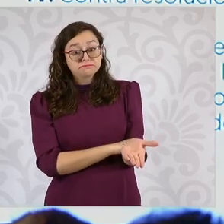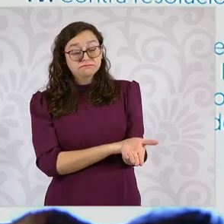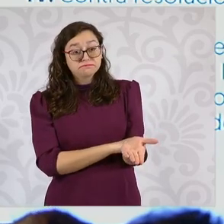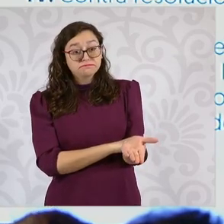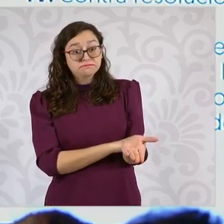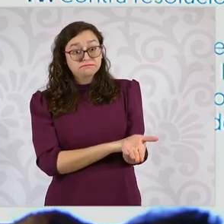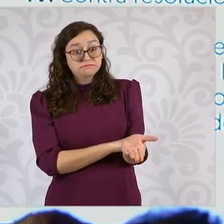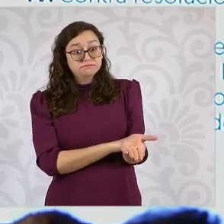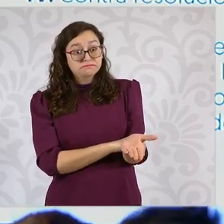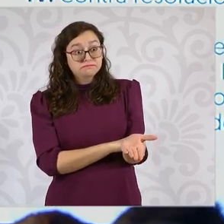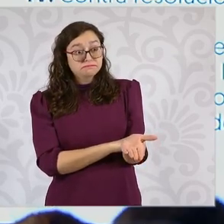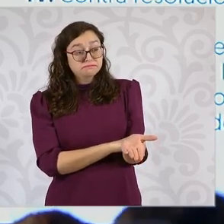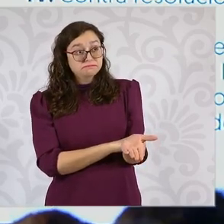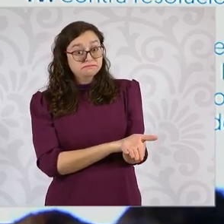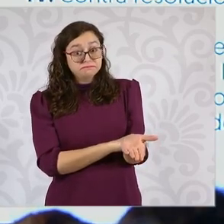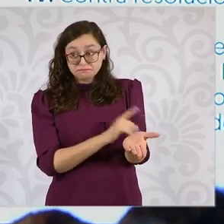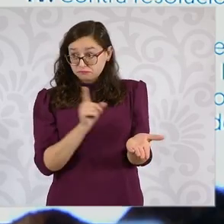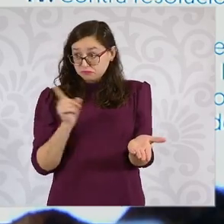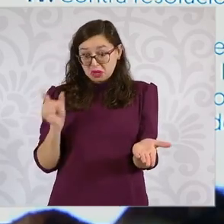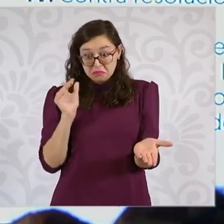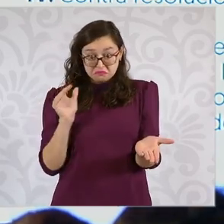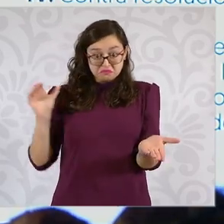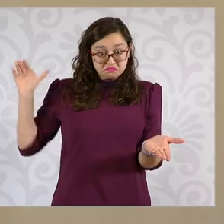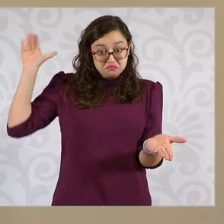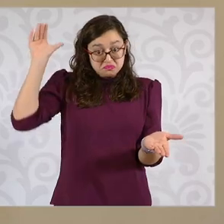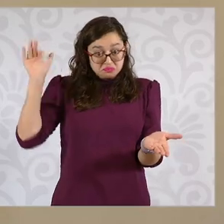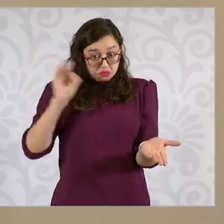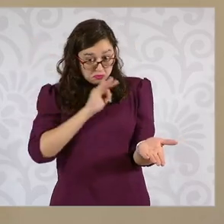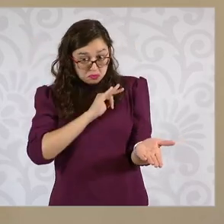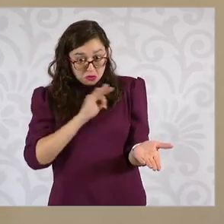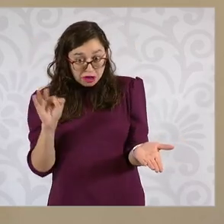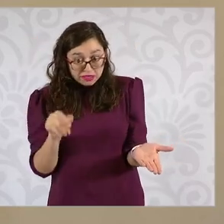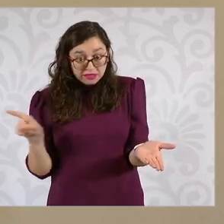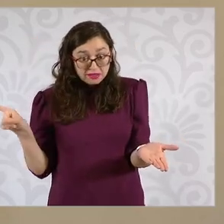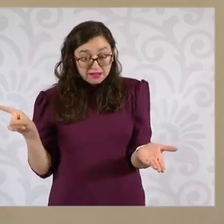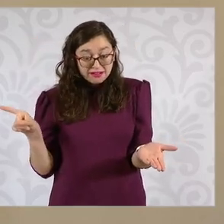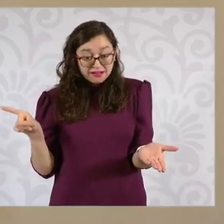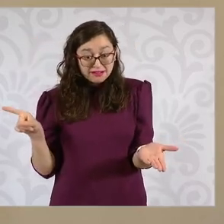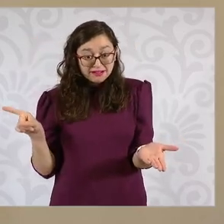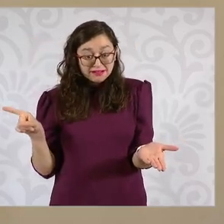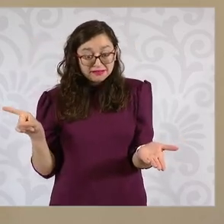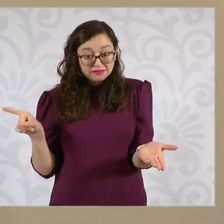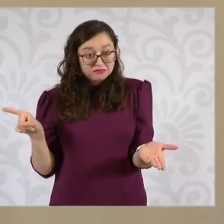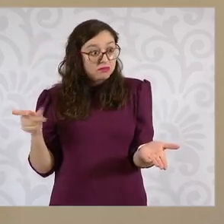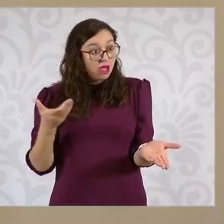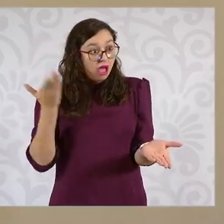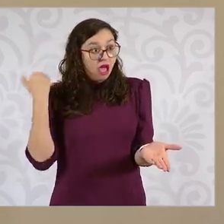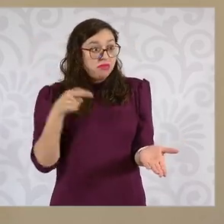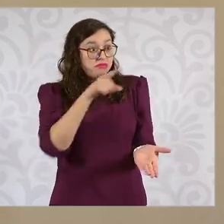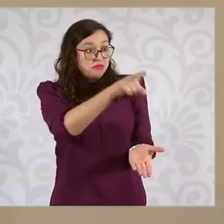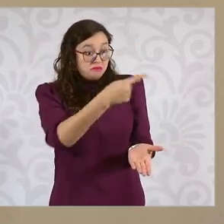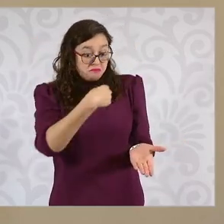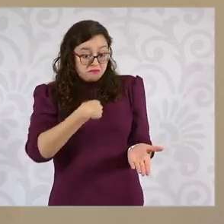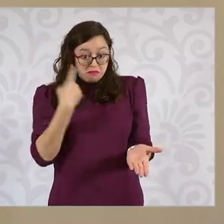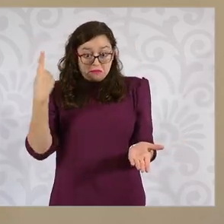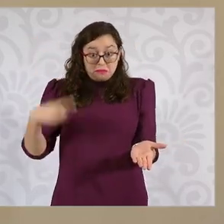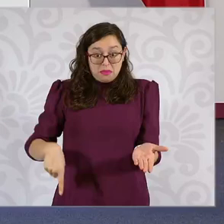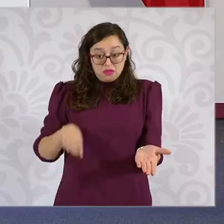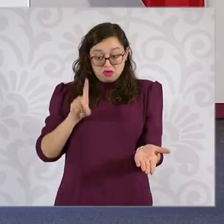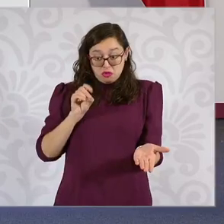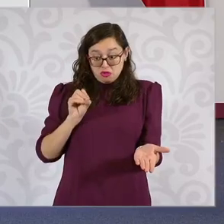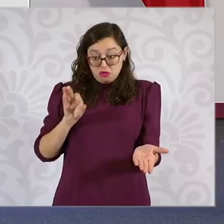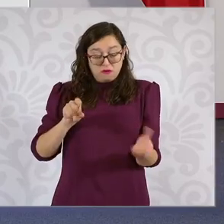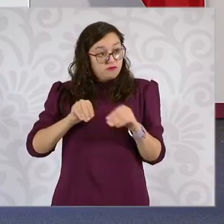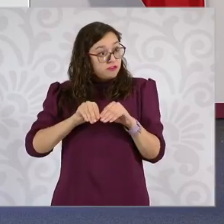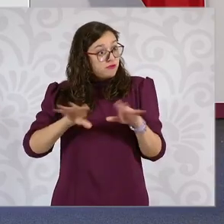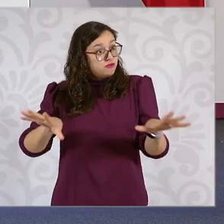¿Es factible que una jueza pida esto? Dado que ustedes ordenaron que se publicara en el Diario Oficial